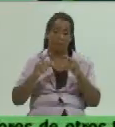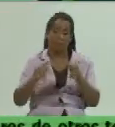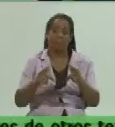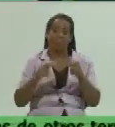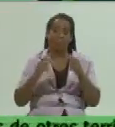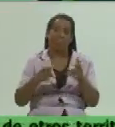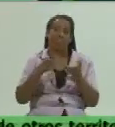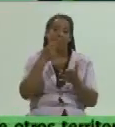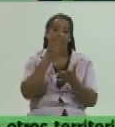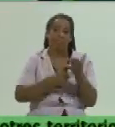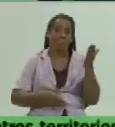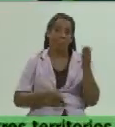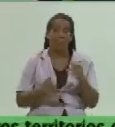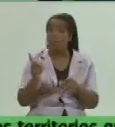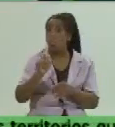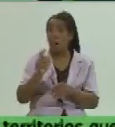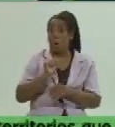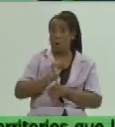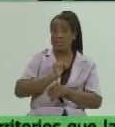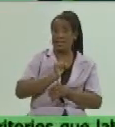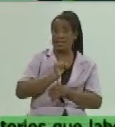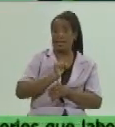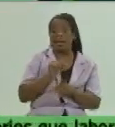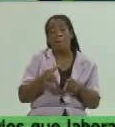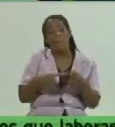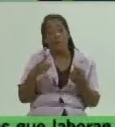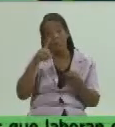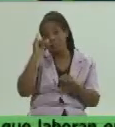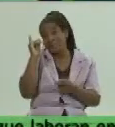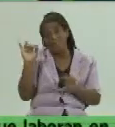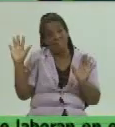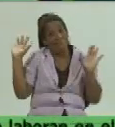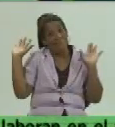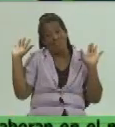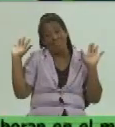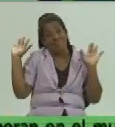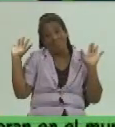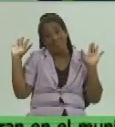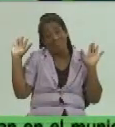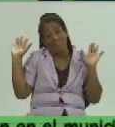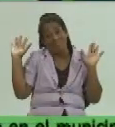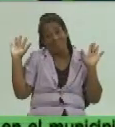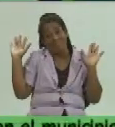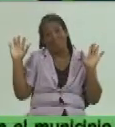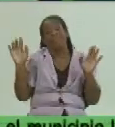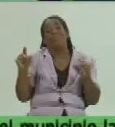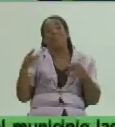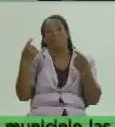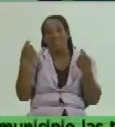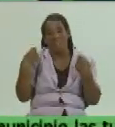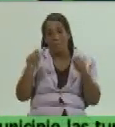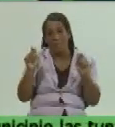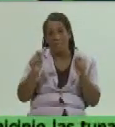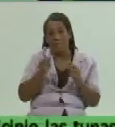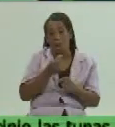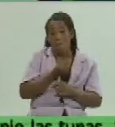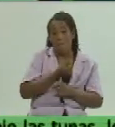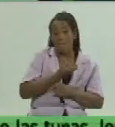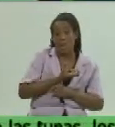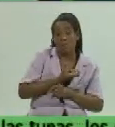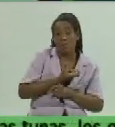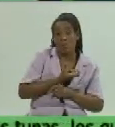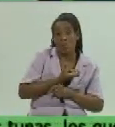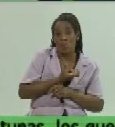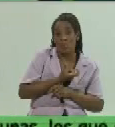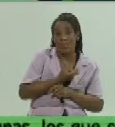lo que se quiere pero si sabemos que en algún momento como usted explicaba se vende a un precio está identificado en la